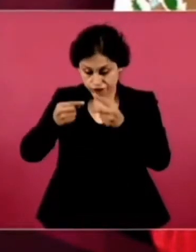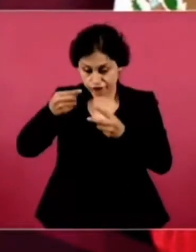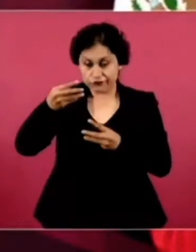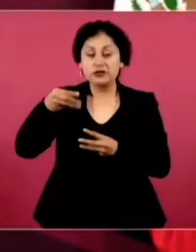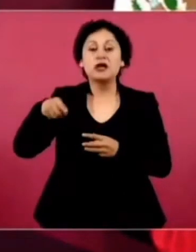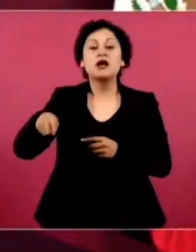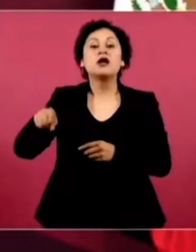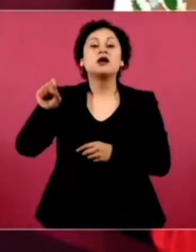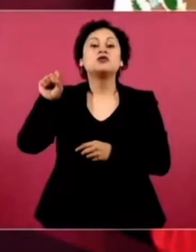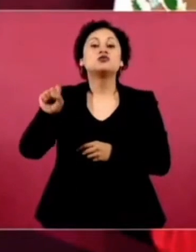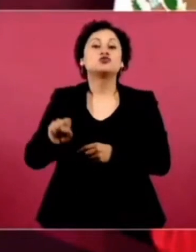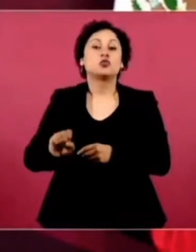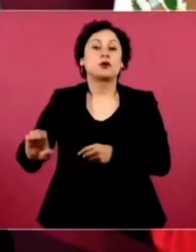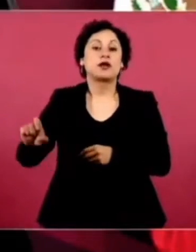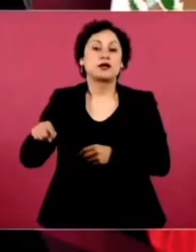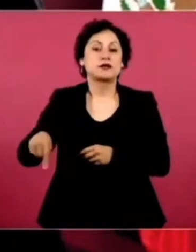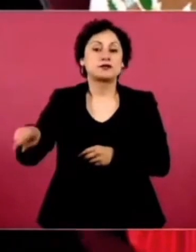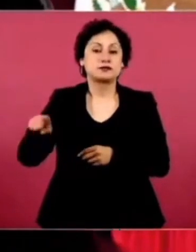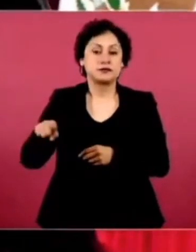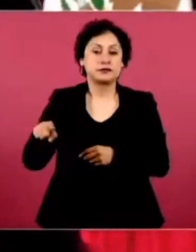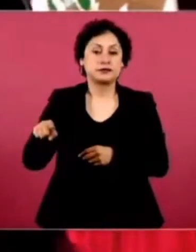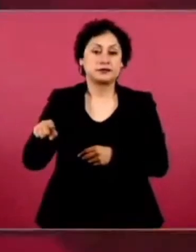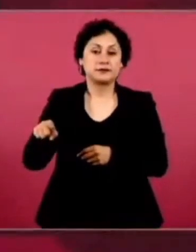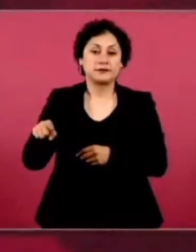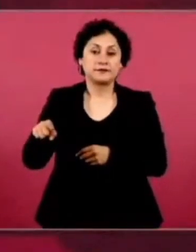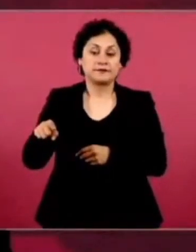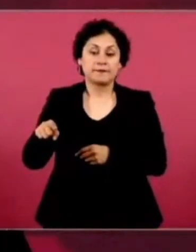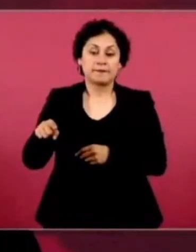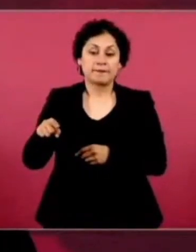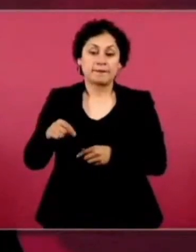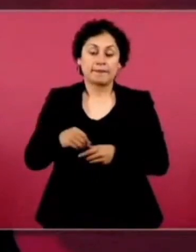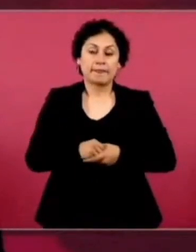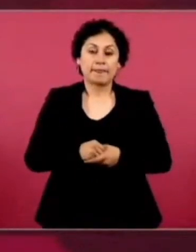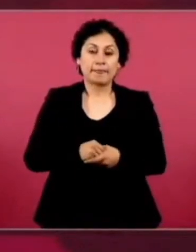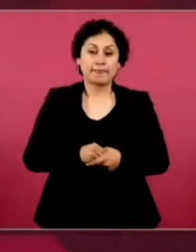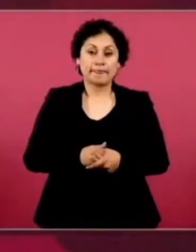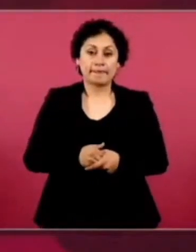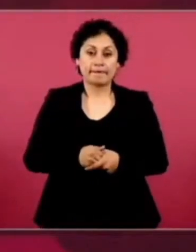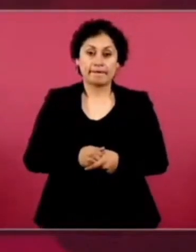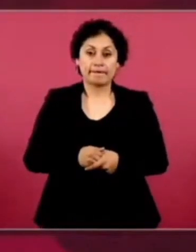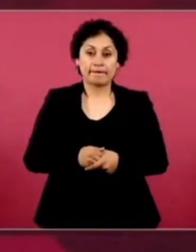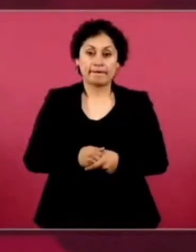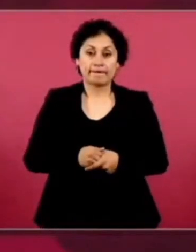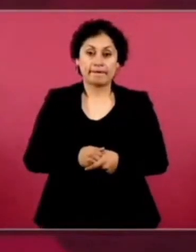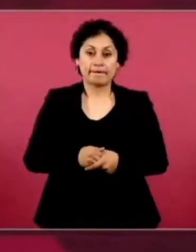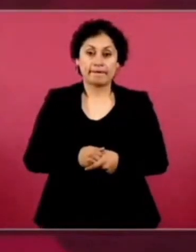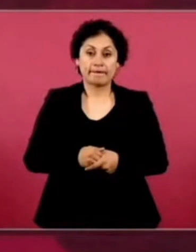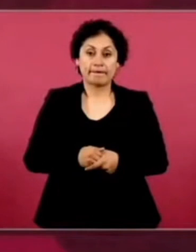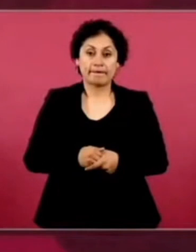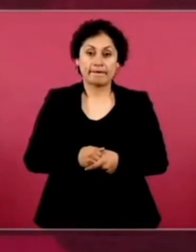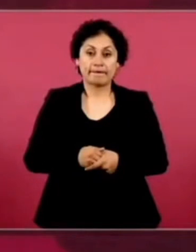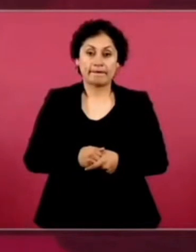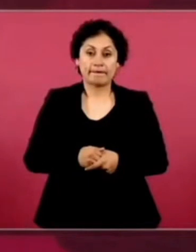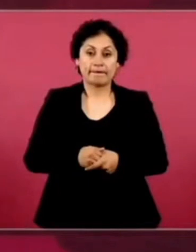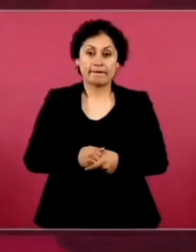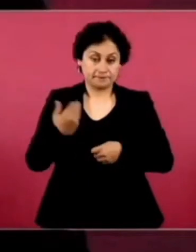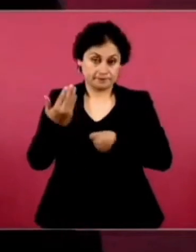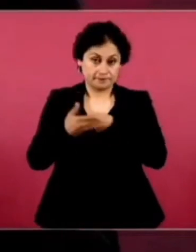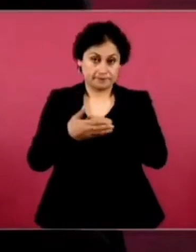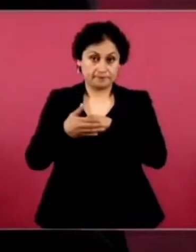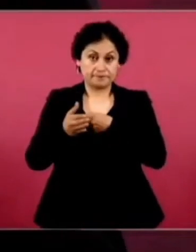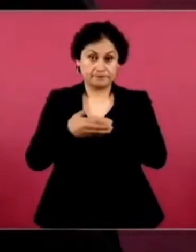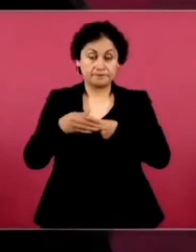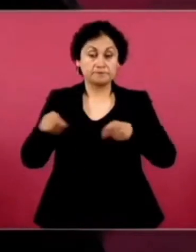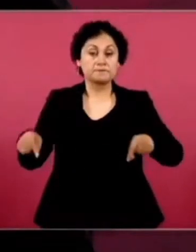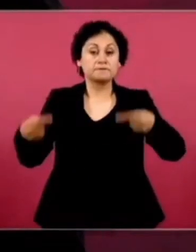van a enfrentarse Leones de